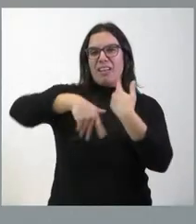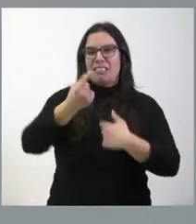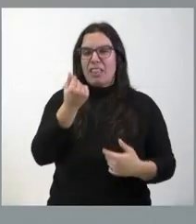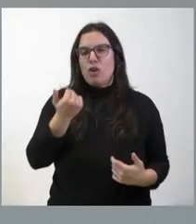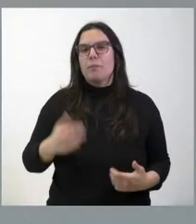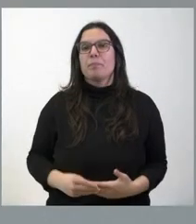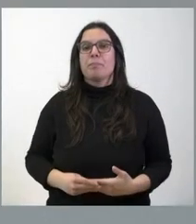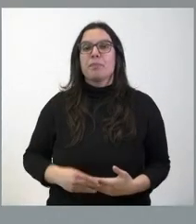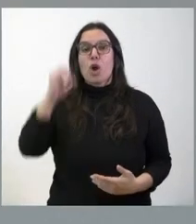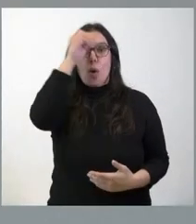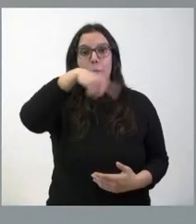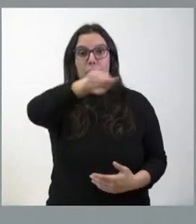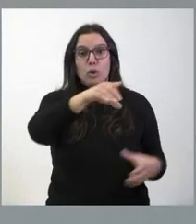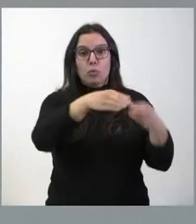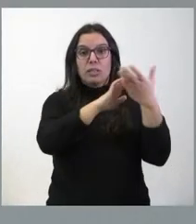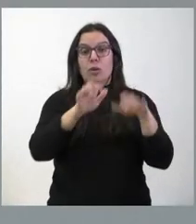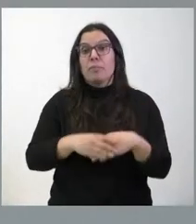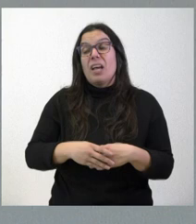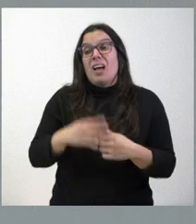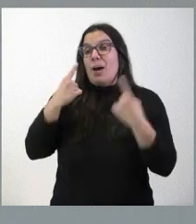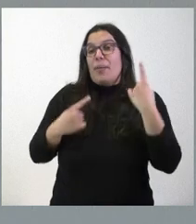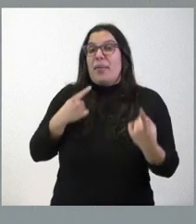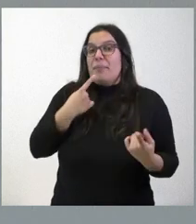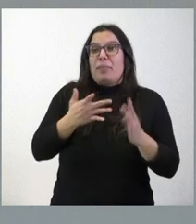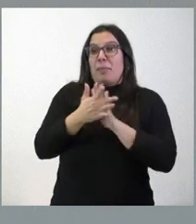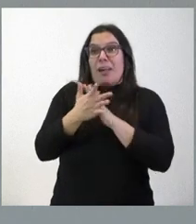Pues es que ya a veces sobran los calificativos.